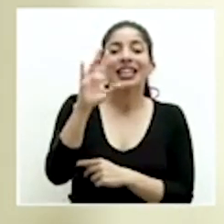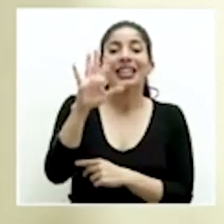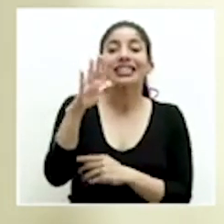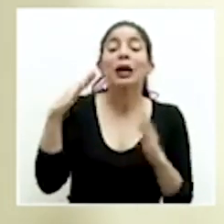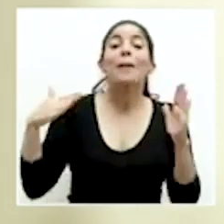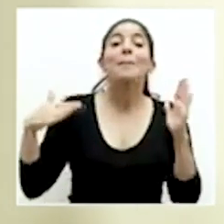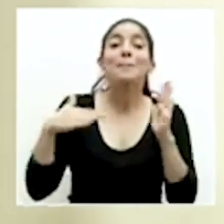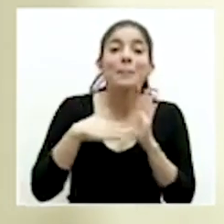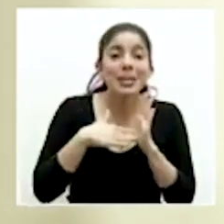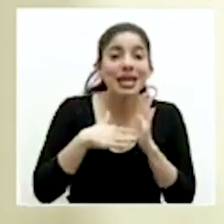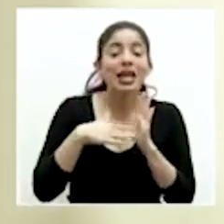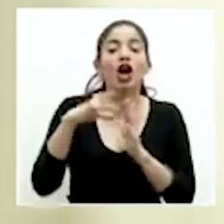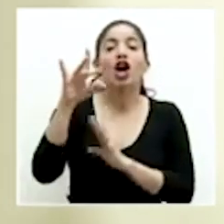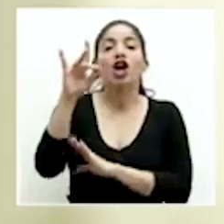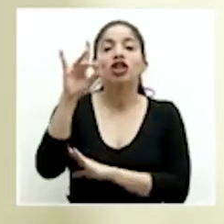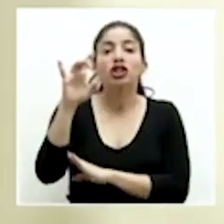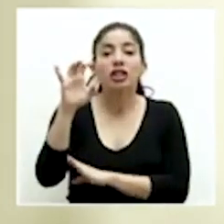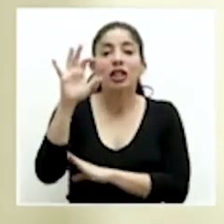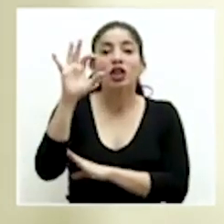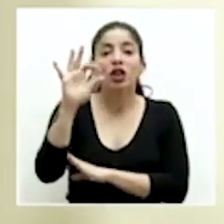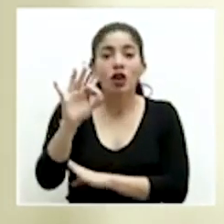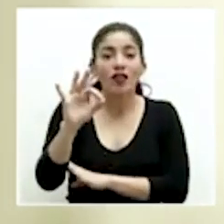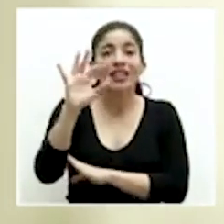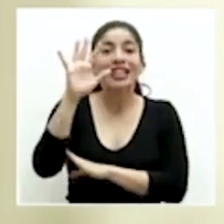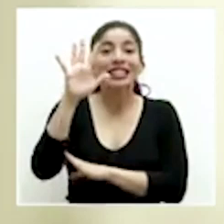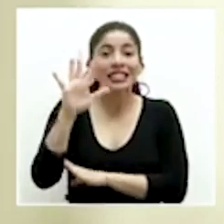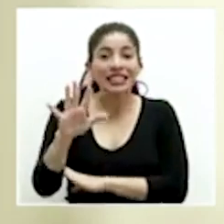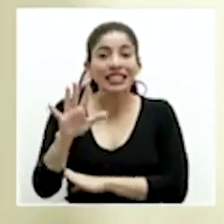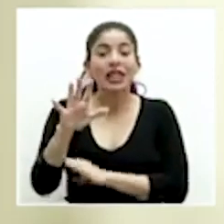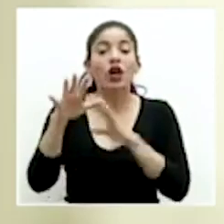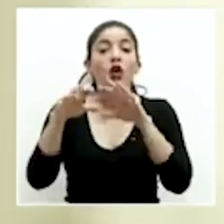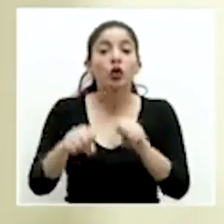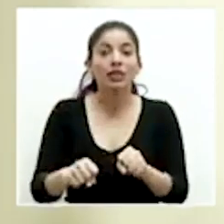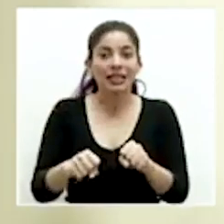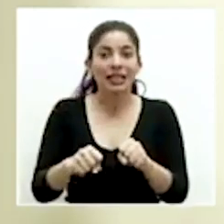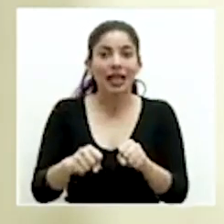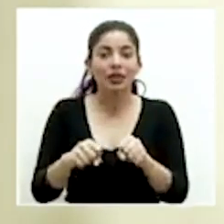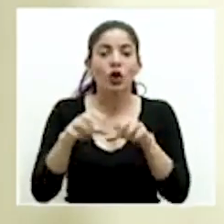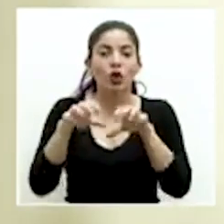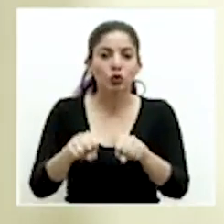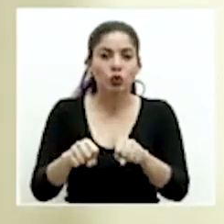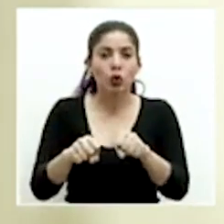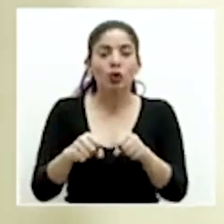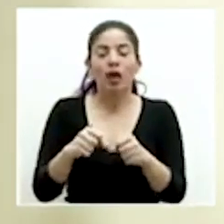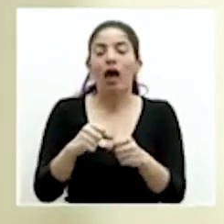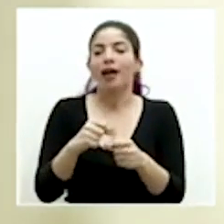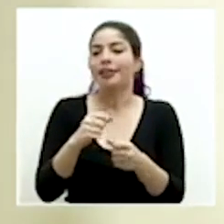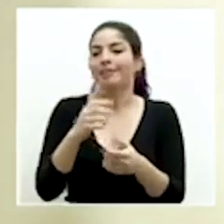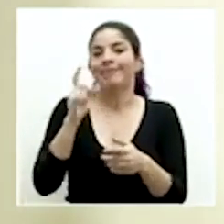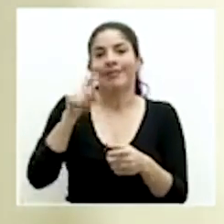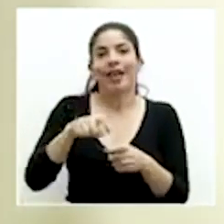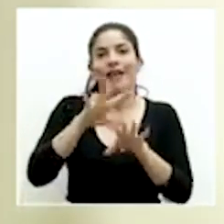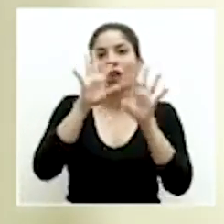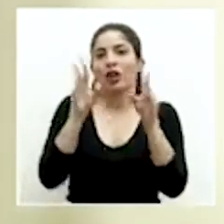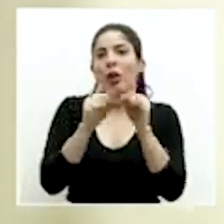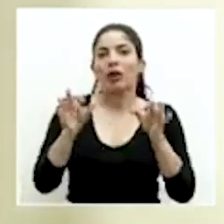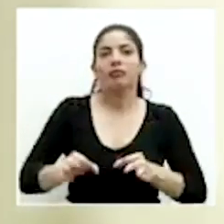,895 consultas que tenemos que retomar.